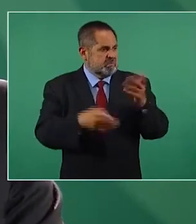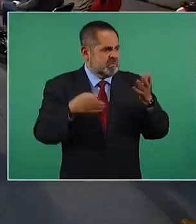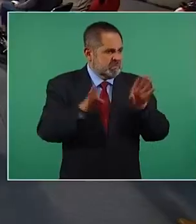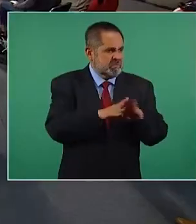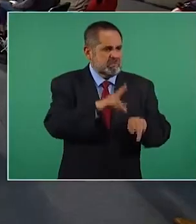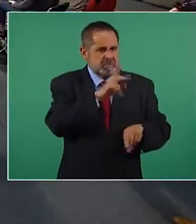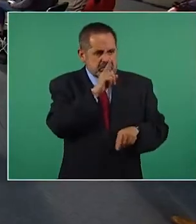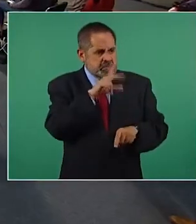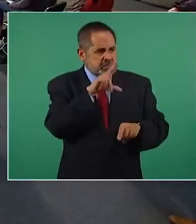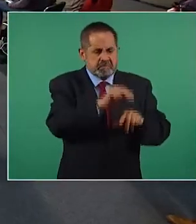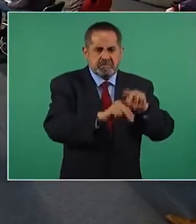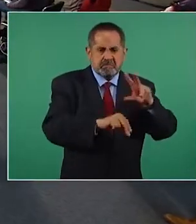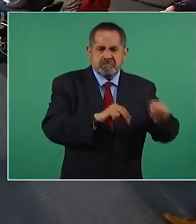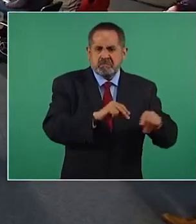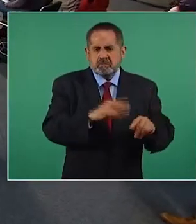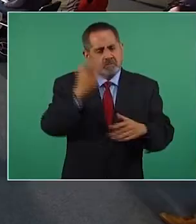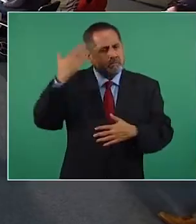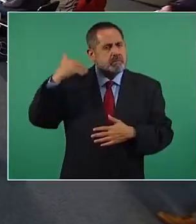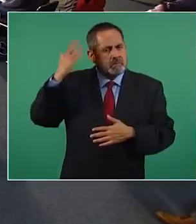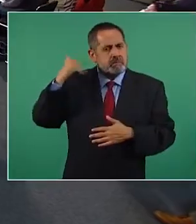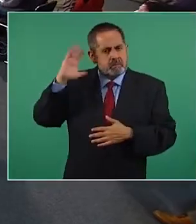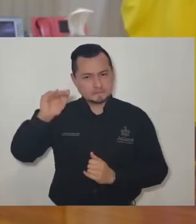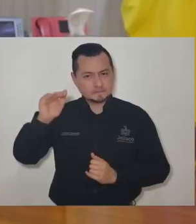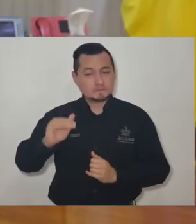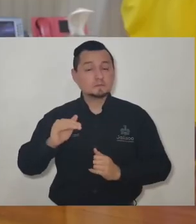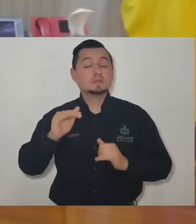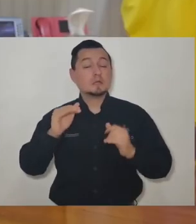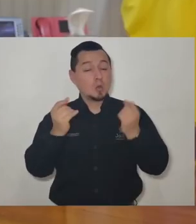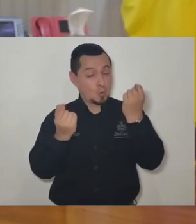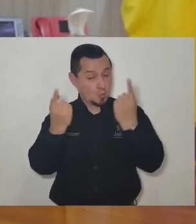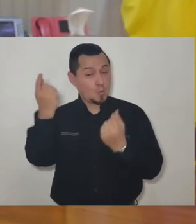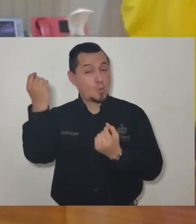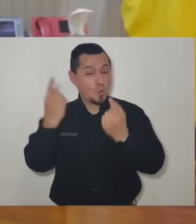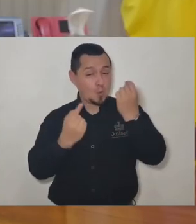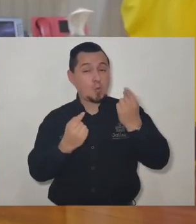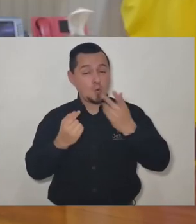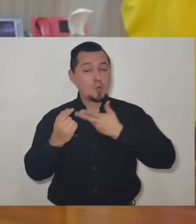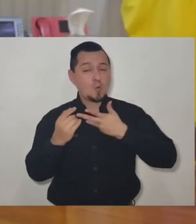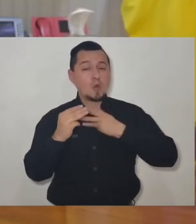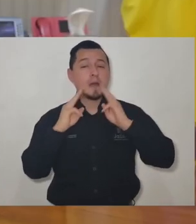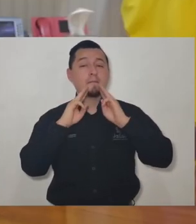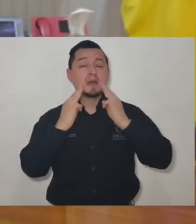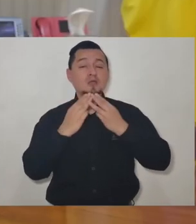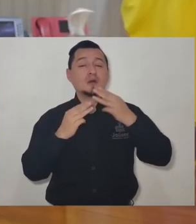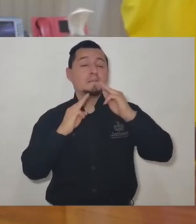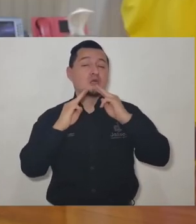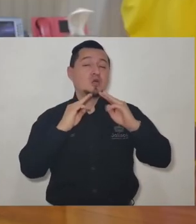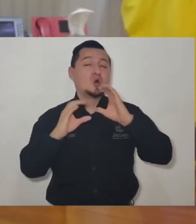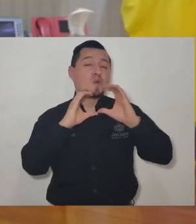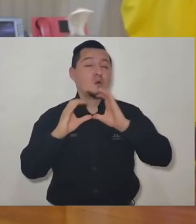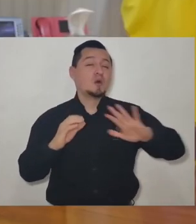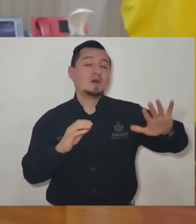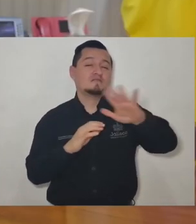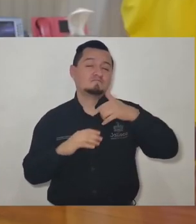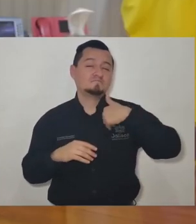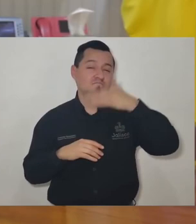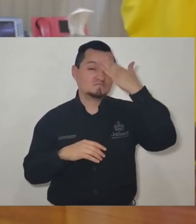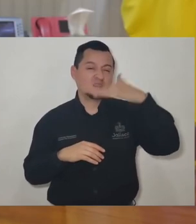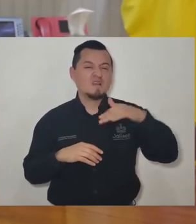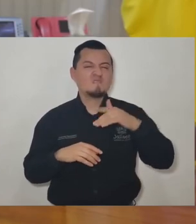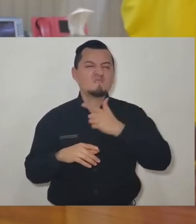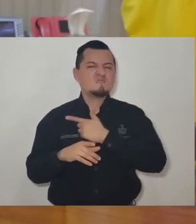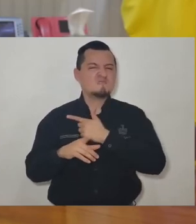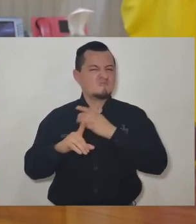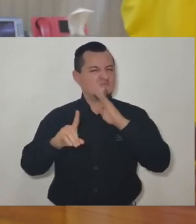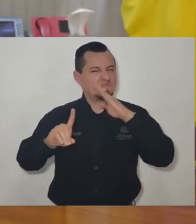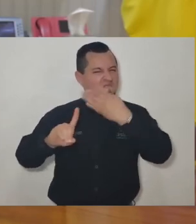o se cancelaban programas. Y digo algunos, nunca generalizo, algunos medios que siguen haciendo apología de la violencia,